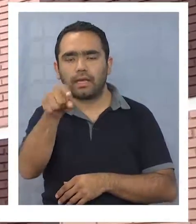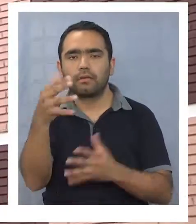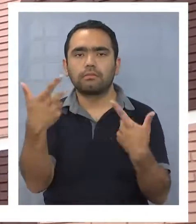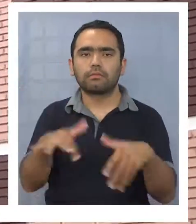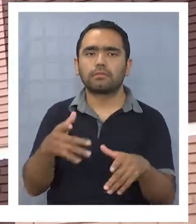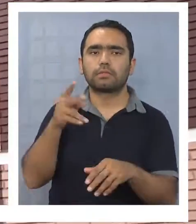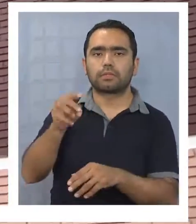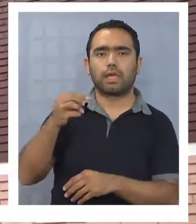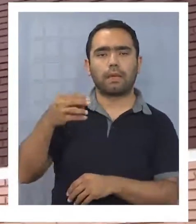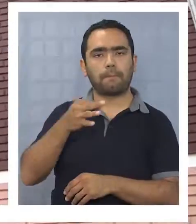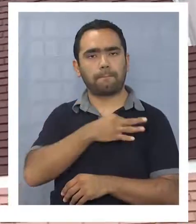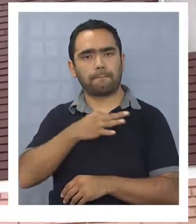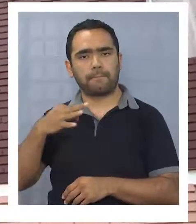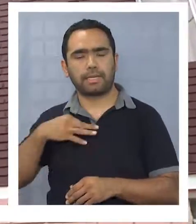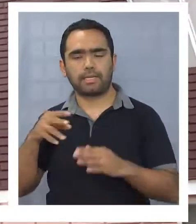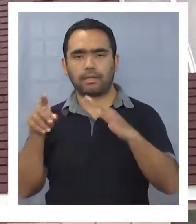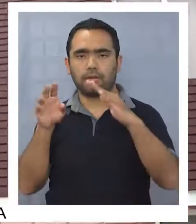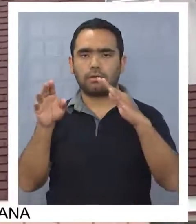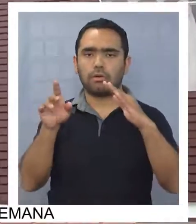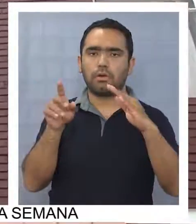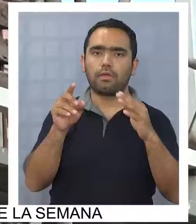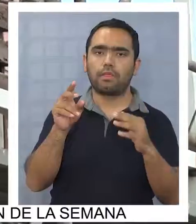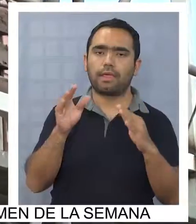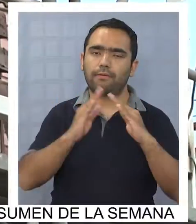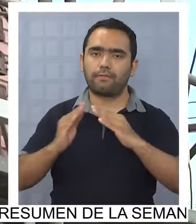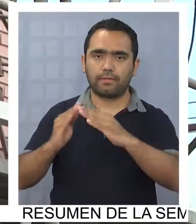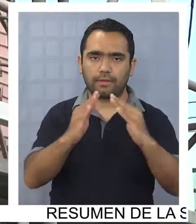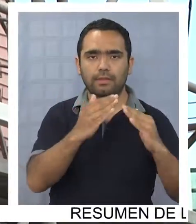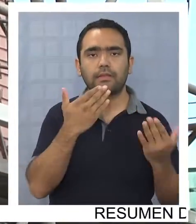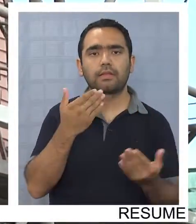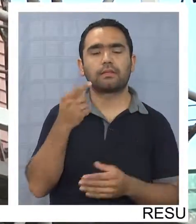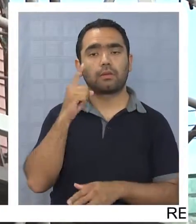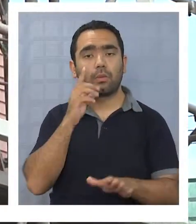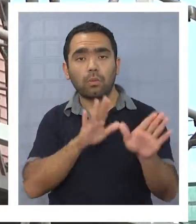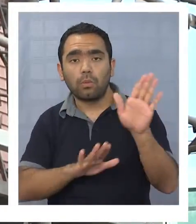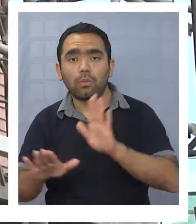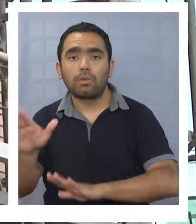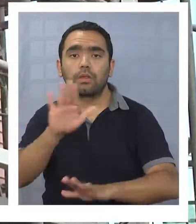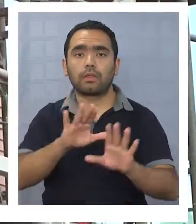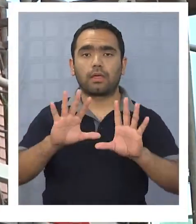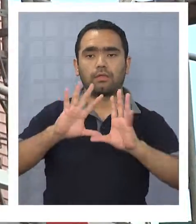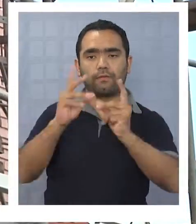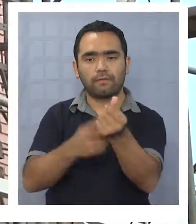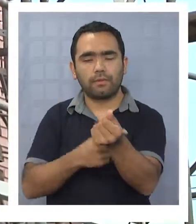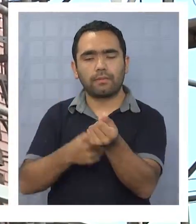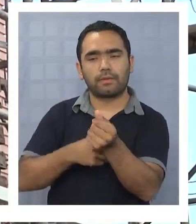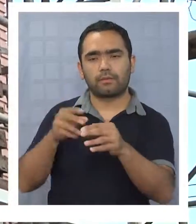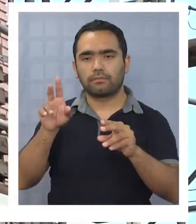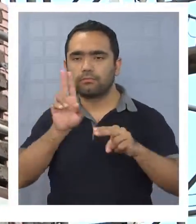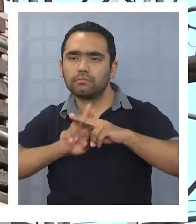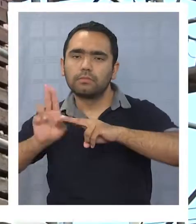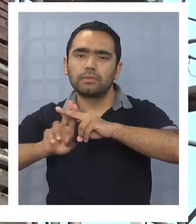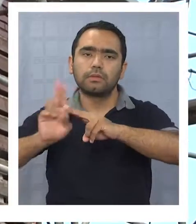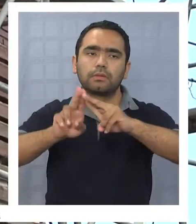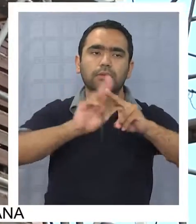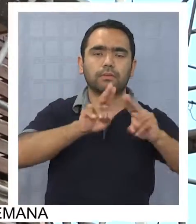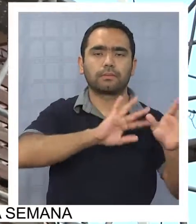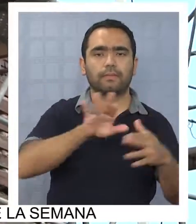realiza el Ministerio de Vivienda y Urbanismo con el Programa de Protección al Patrimonio Familiar. Se están interviniendo